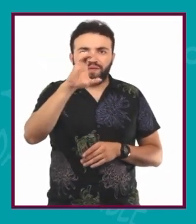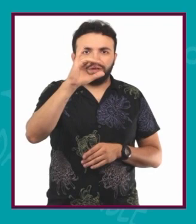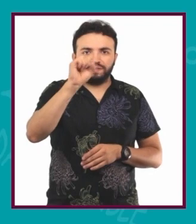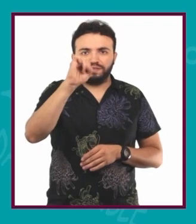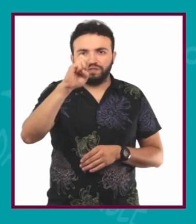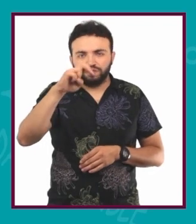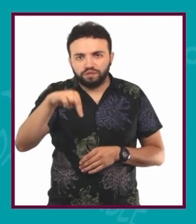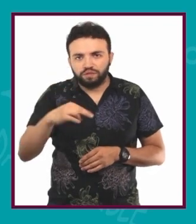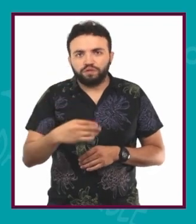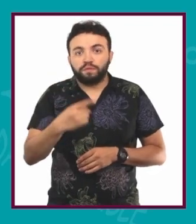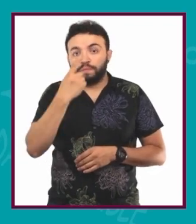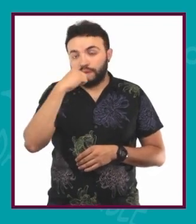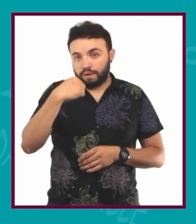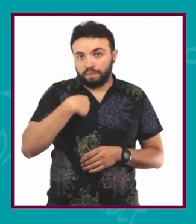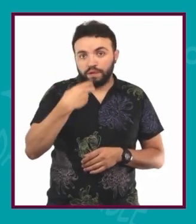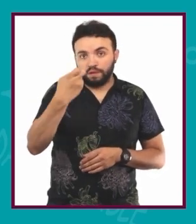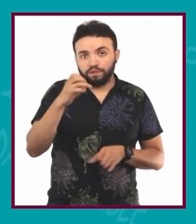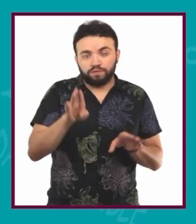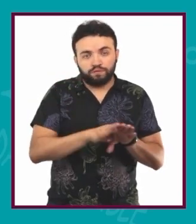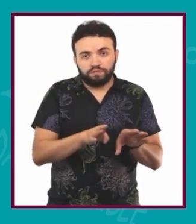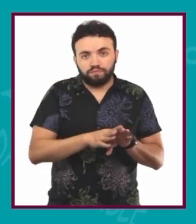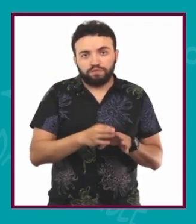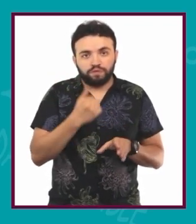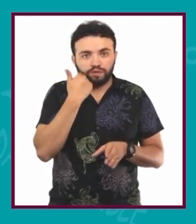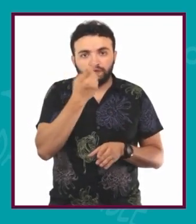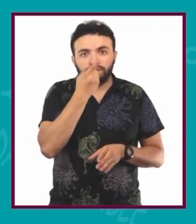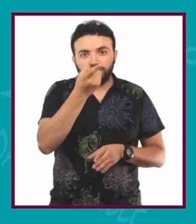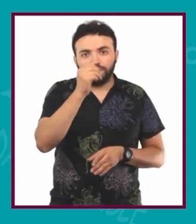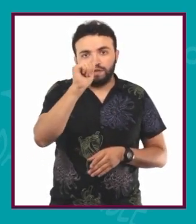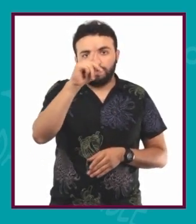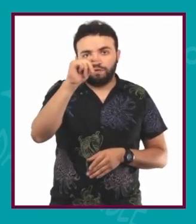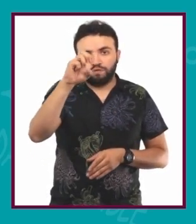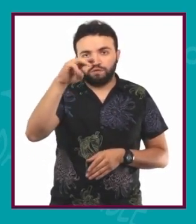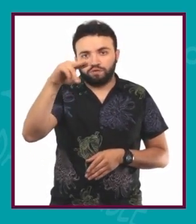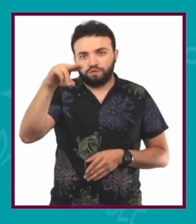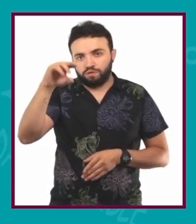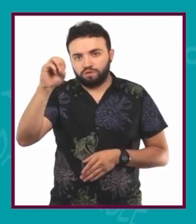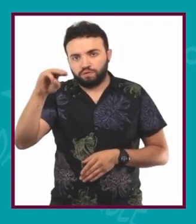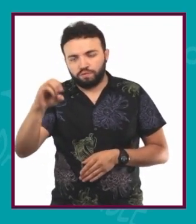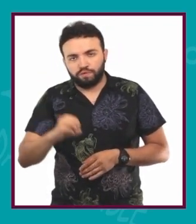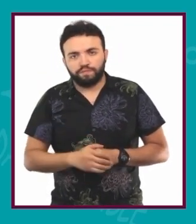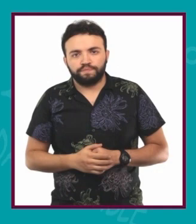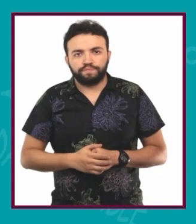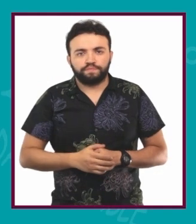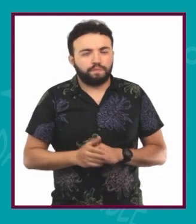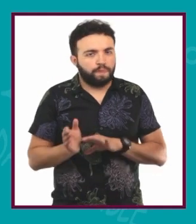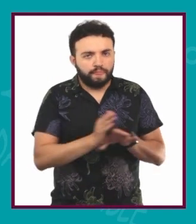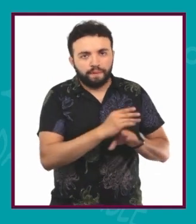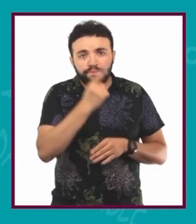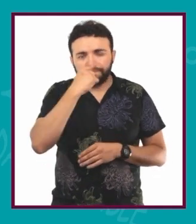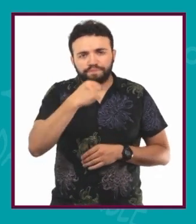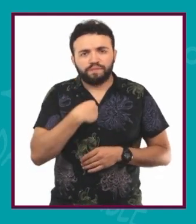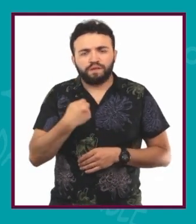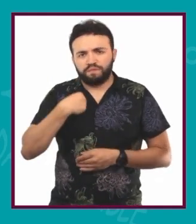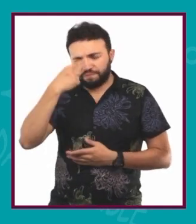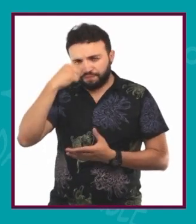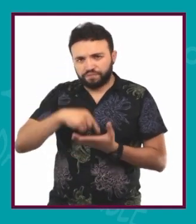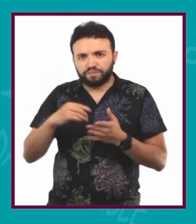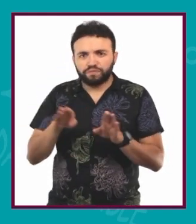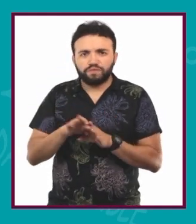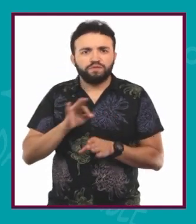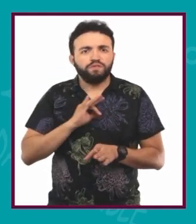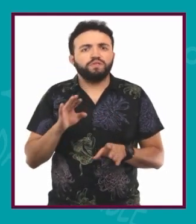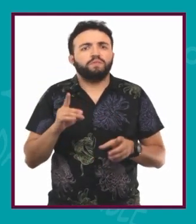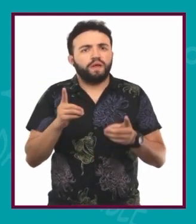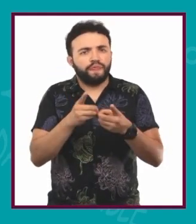Para mí eso significaría ser autónomo. Es una capacidad que podemos adquirir de desarrollar nuestro propio pensamiento